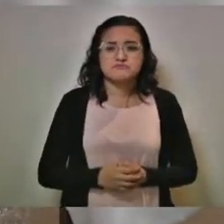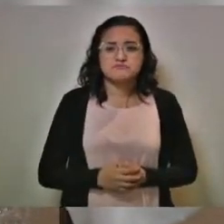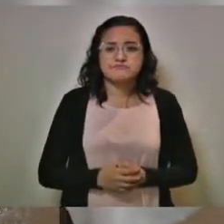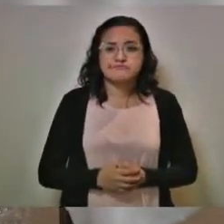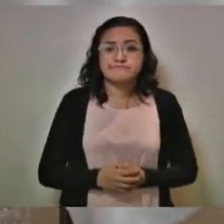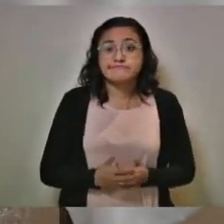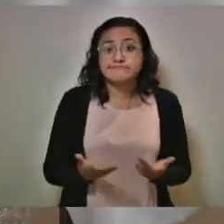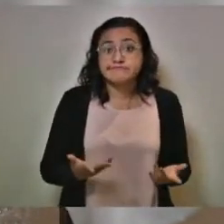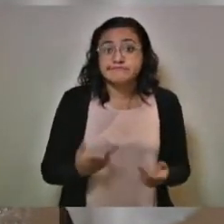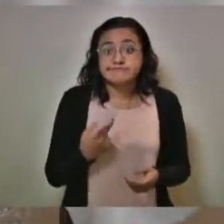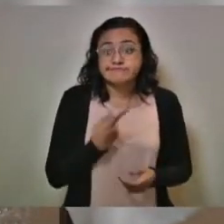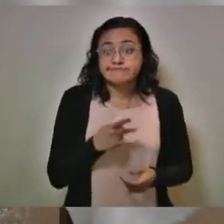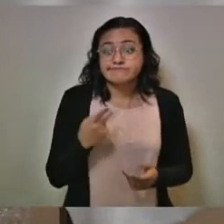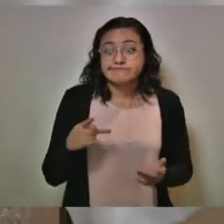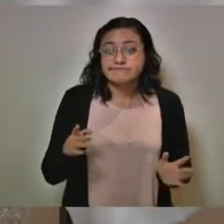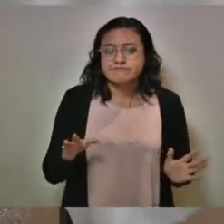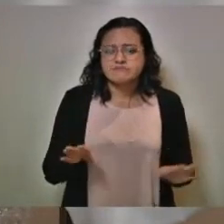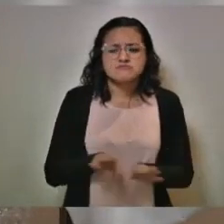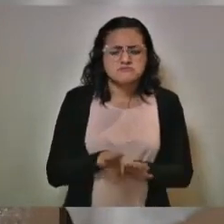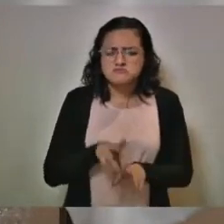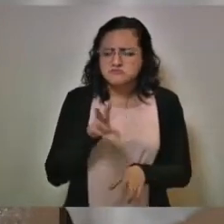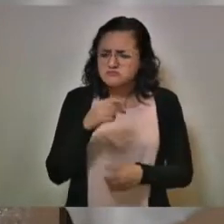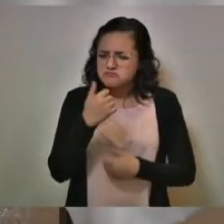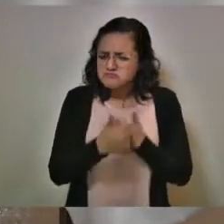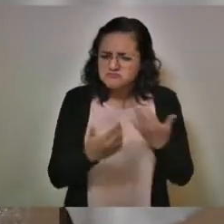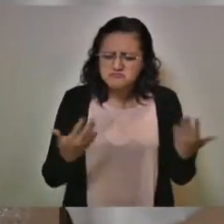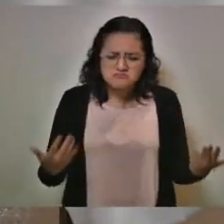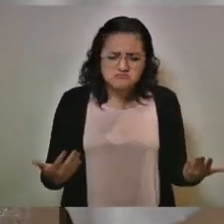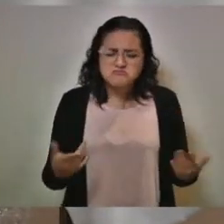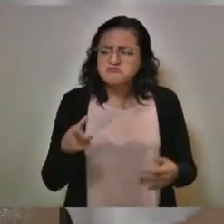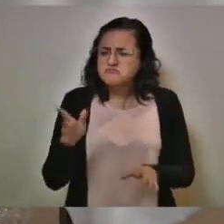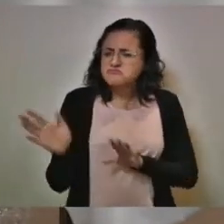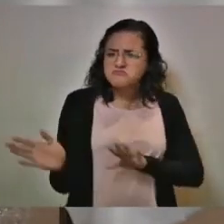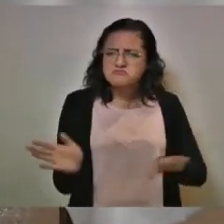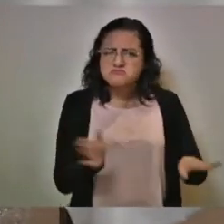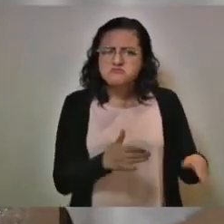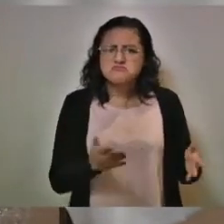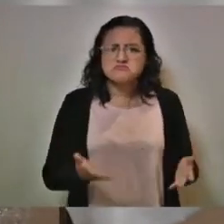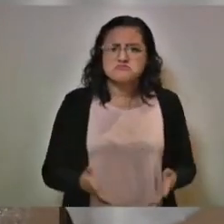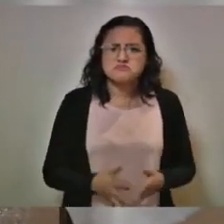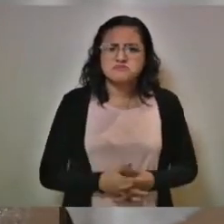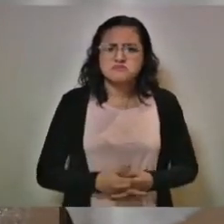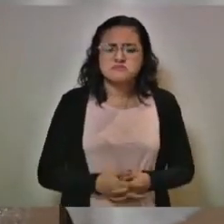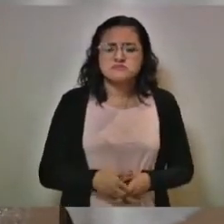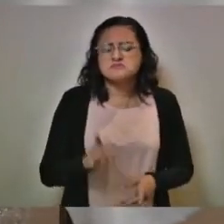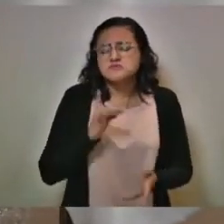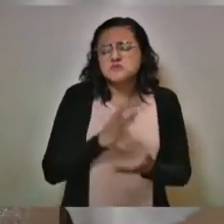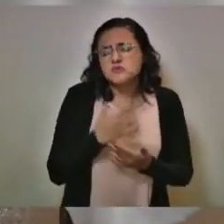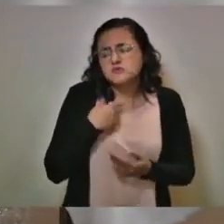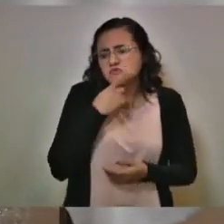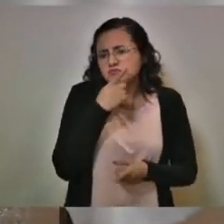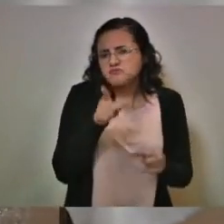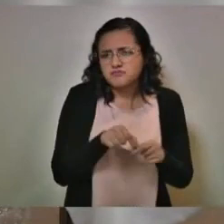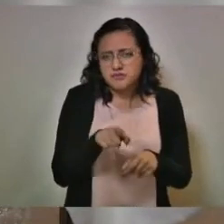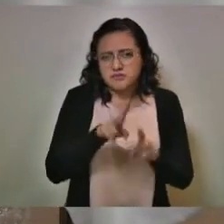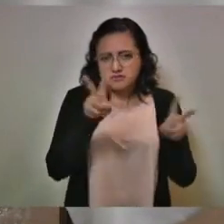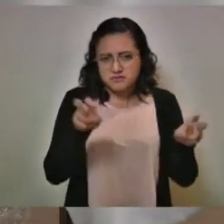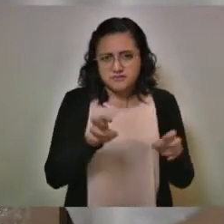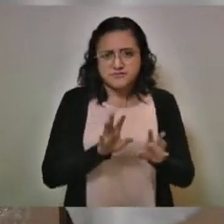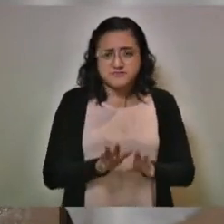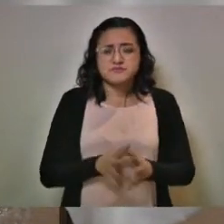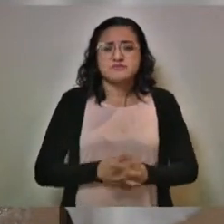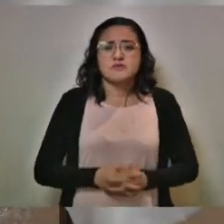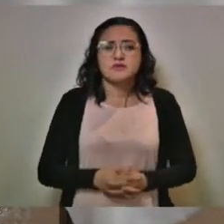deslinde su participación de ello. Es lo único que puedo decir sobre este tema.